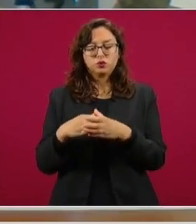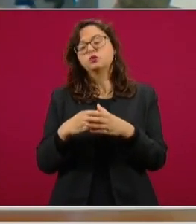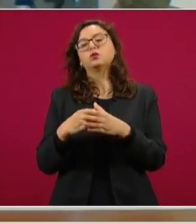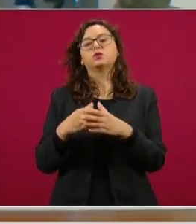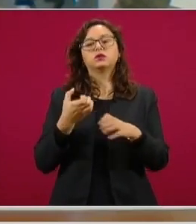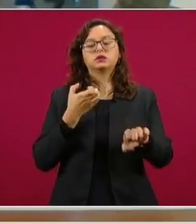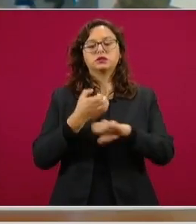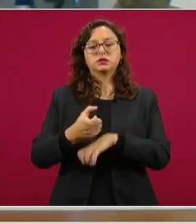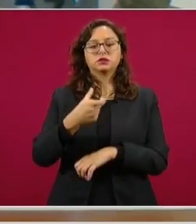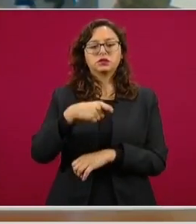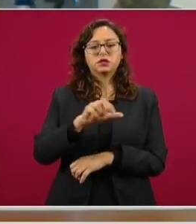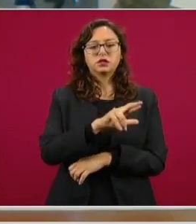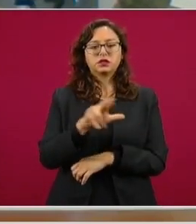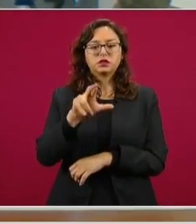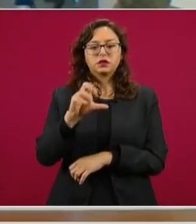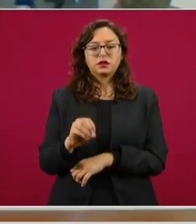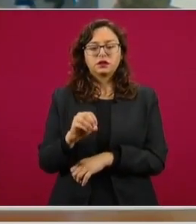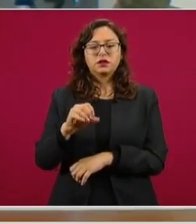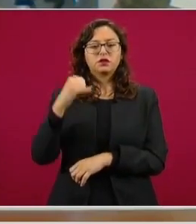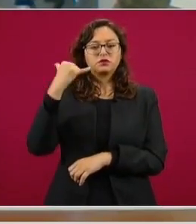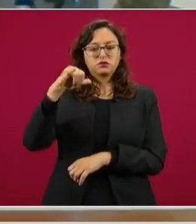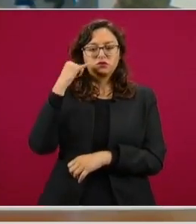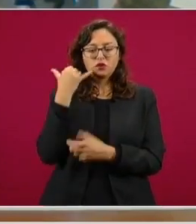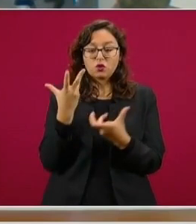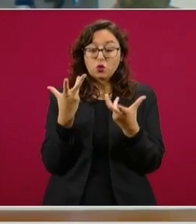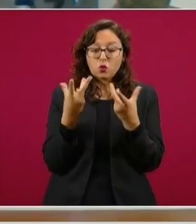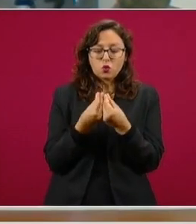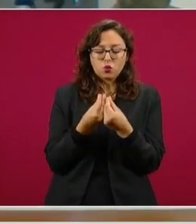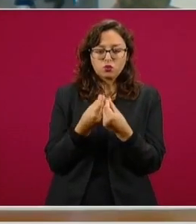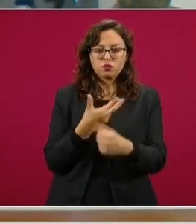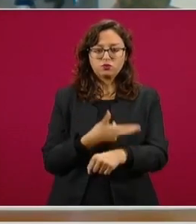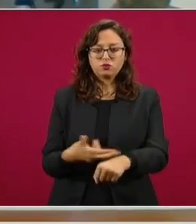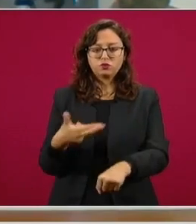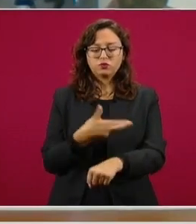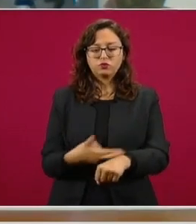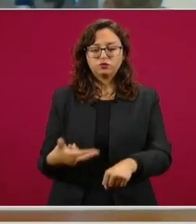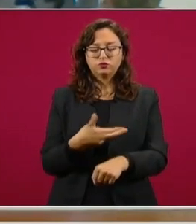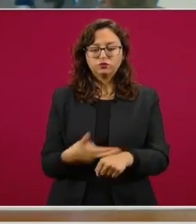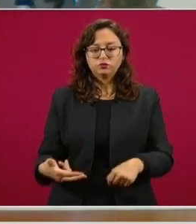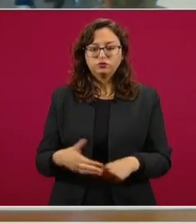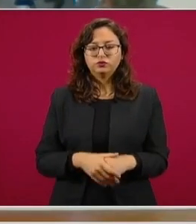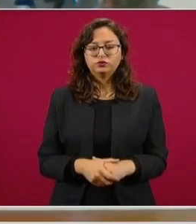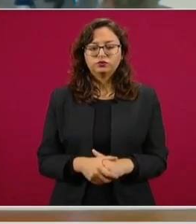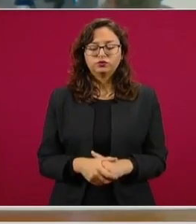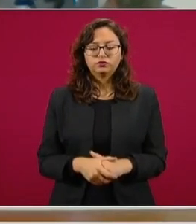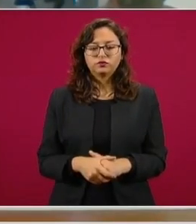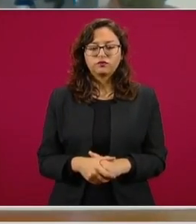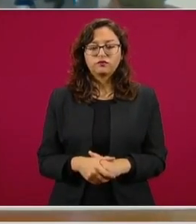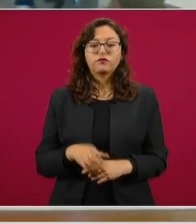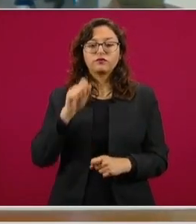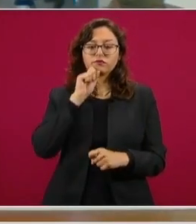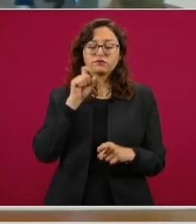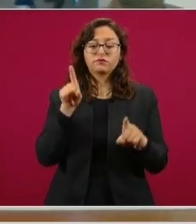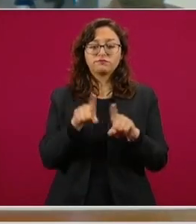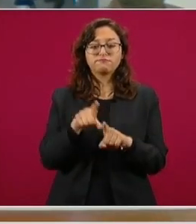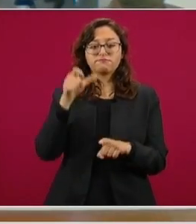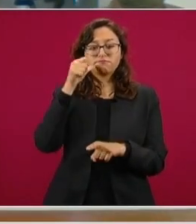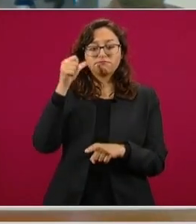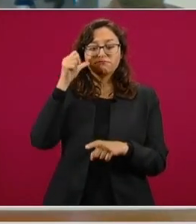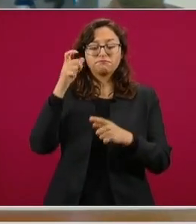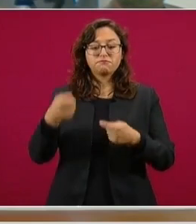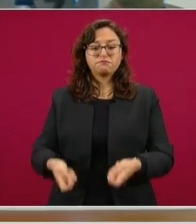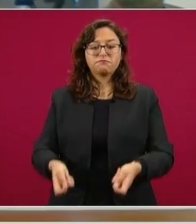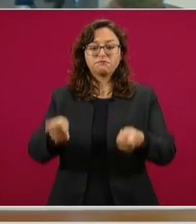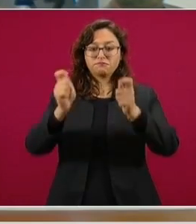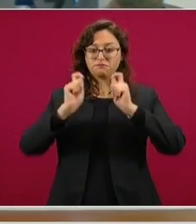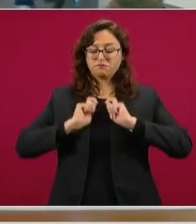de Quintana Roo como en el estado de Yucatán. Y siguiendo lo que usted me encomendó el día de ayer, hoy nos vamos